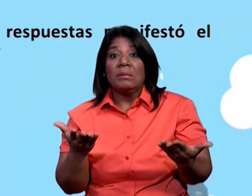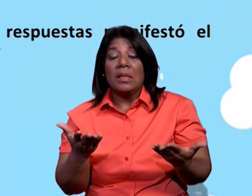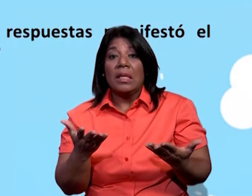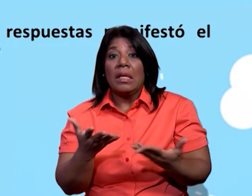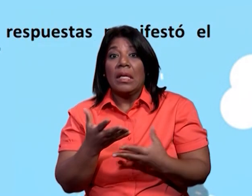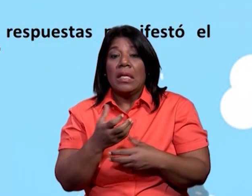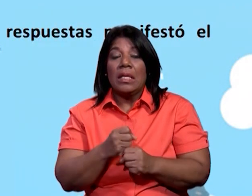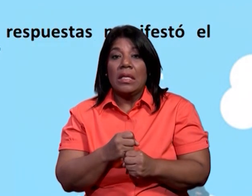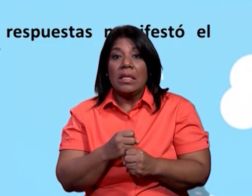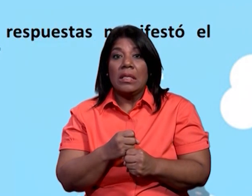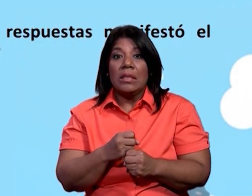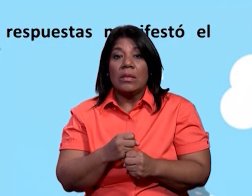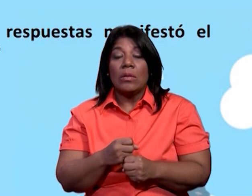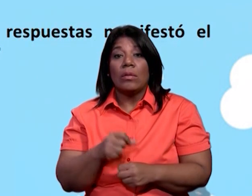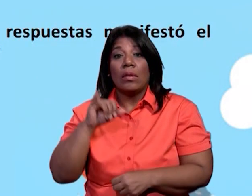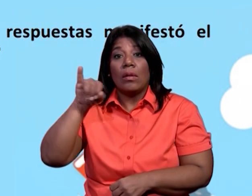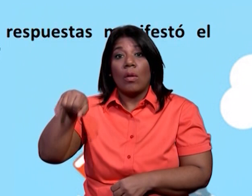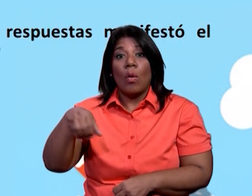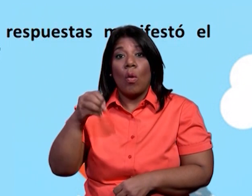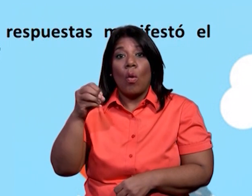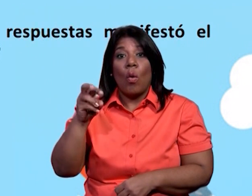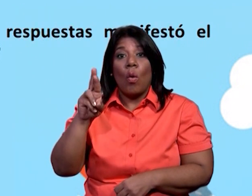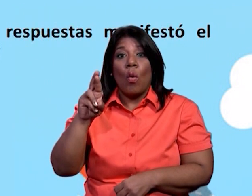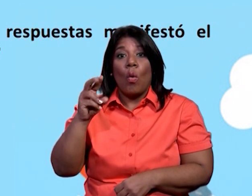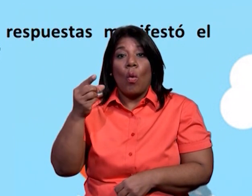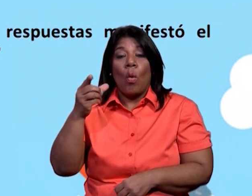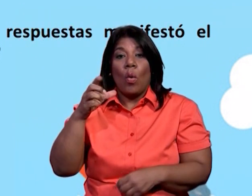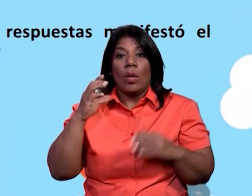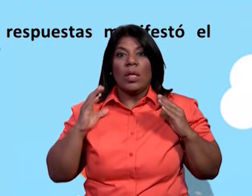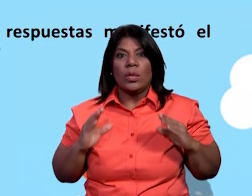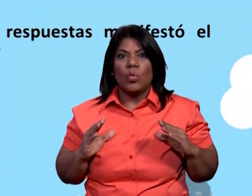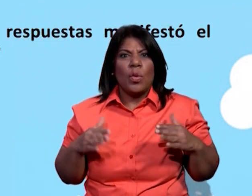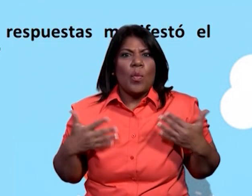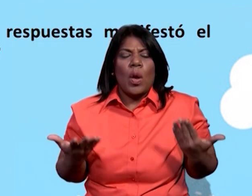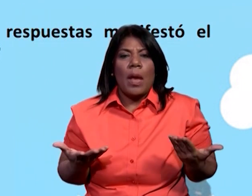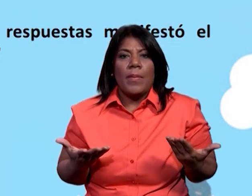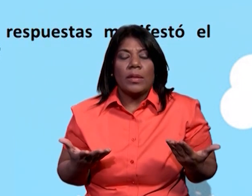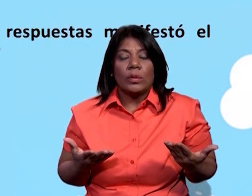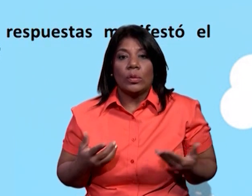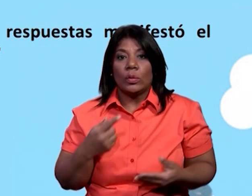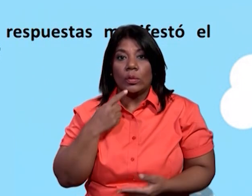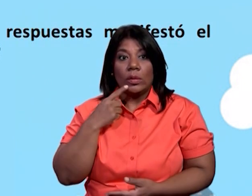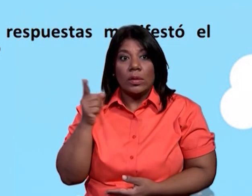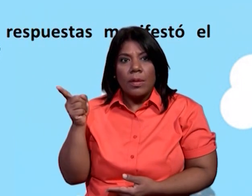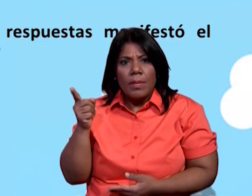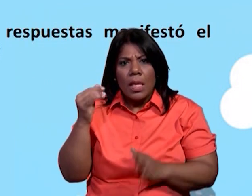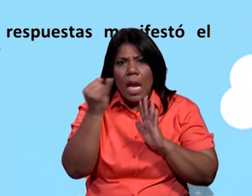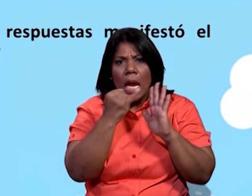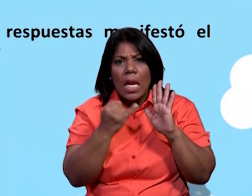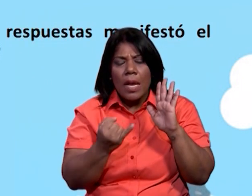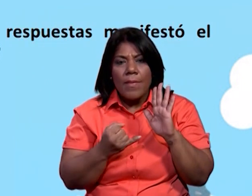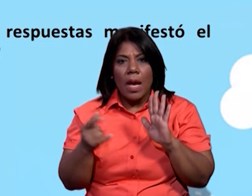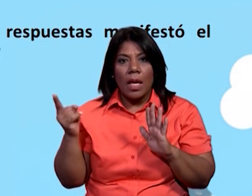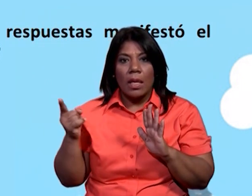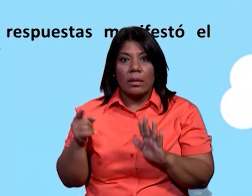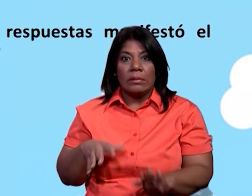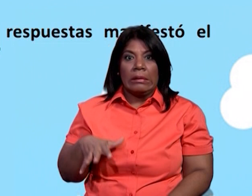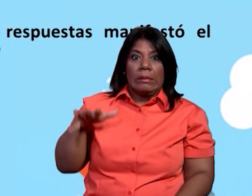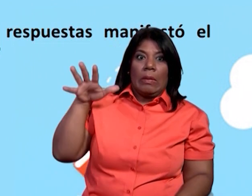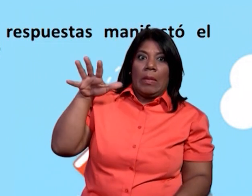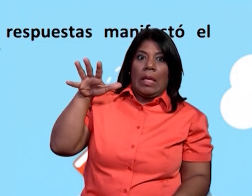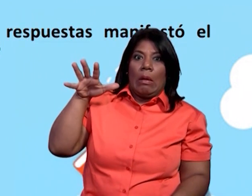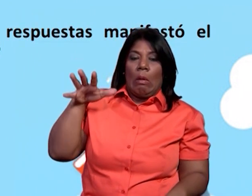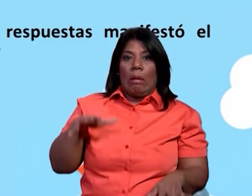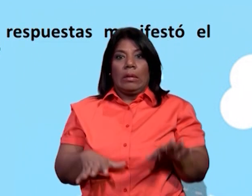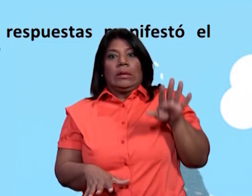respuestas manifestó el cuerpo del señor jorge y vamos a observar la imagen a ver